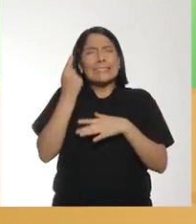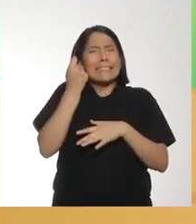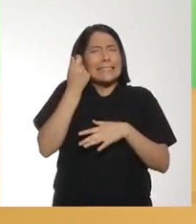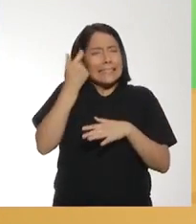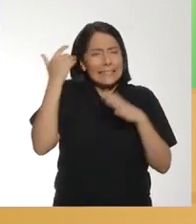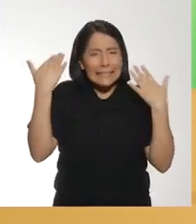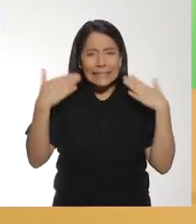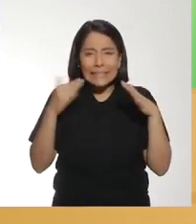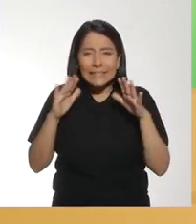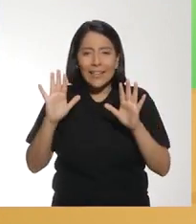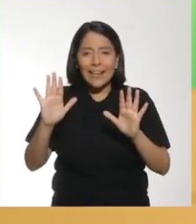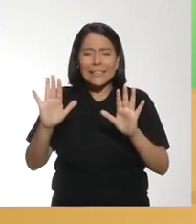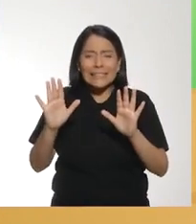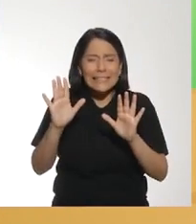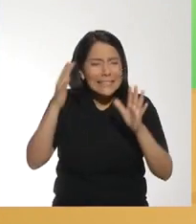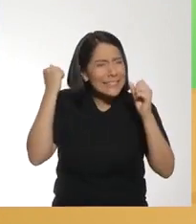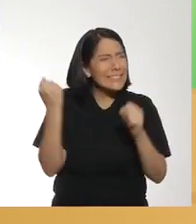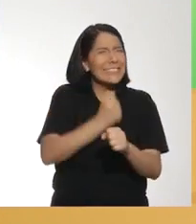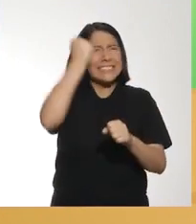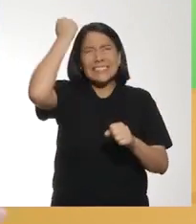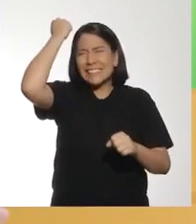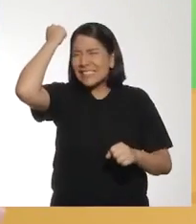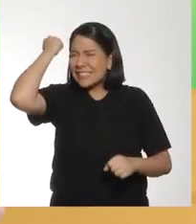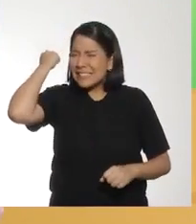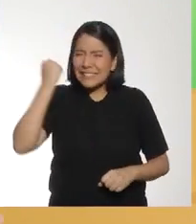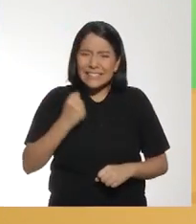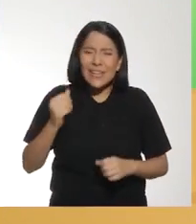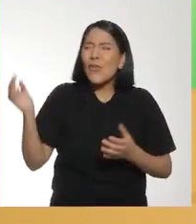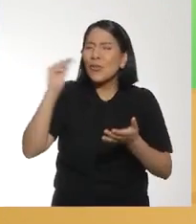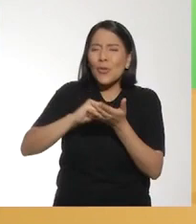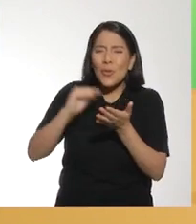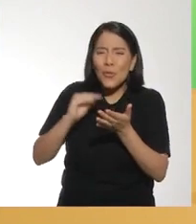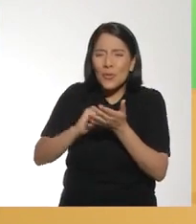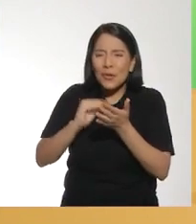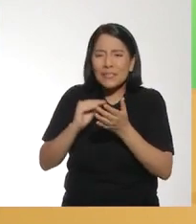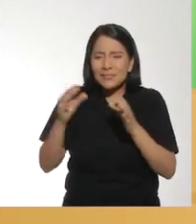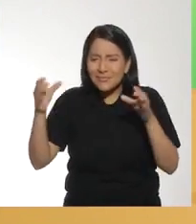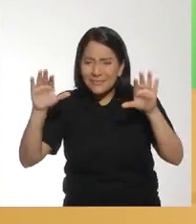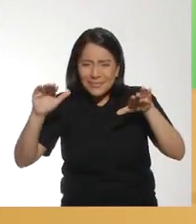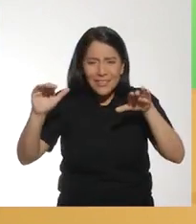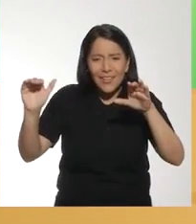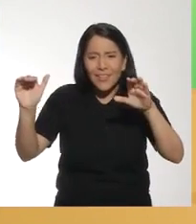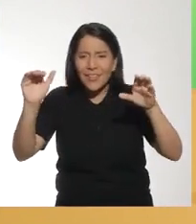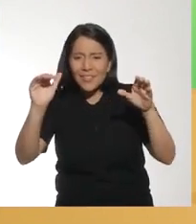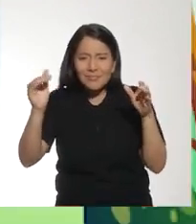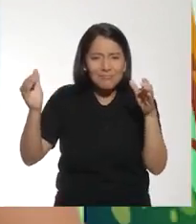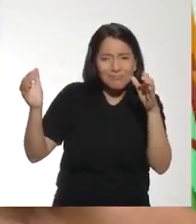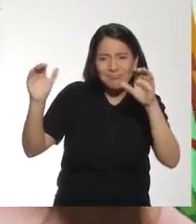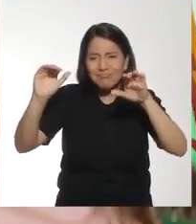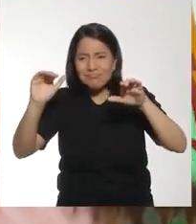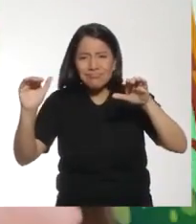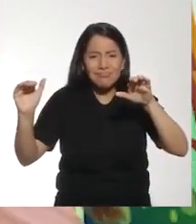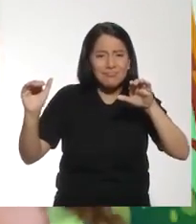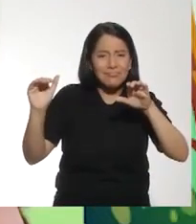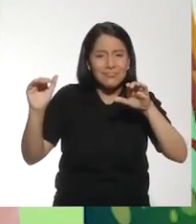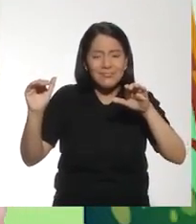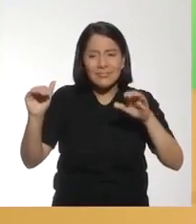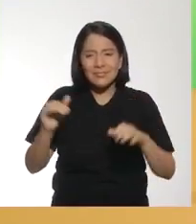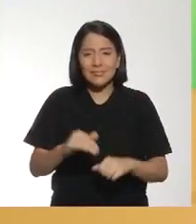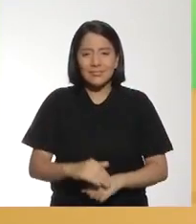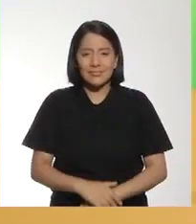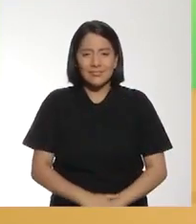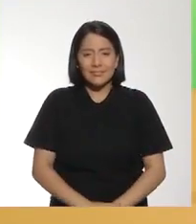Oh, ya. ¡No! ¡Otra, otra, otra! ¡La última, la última!